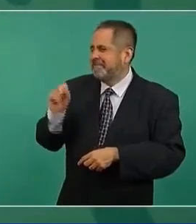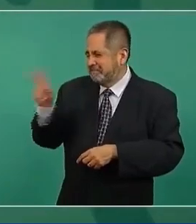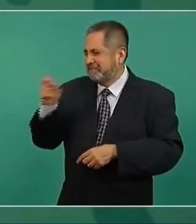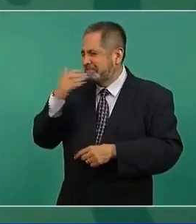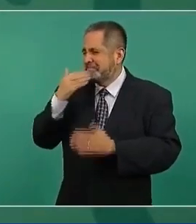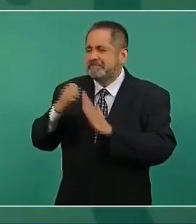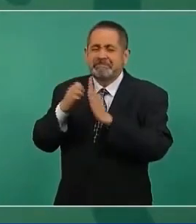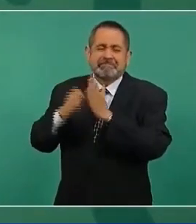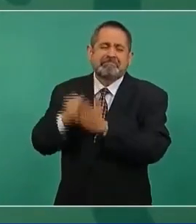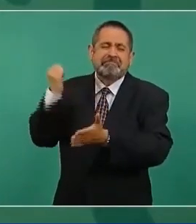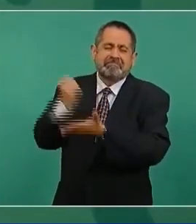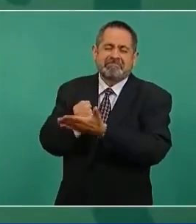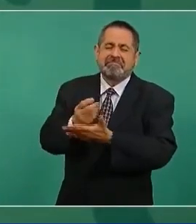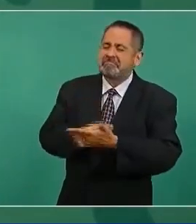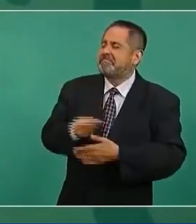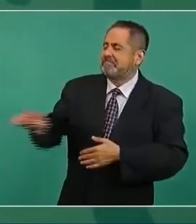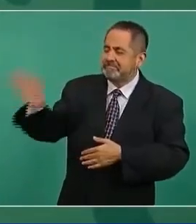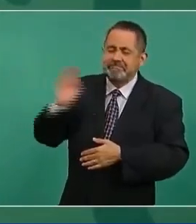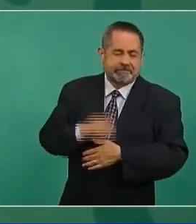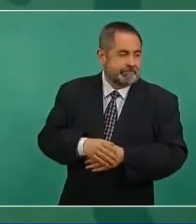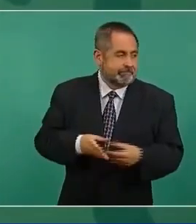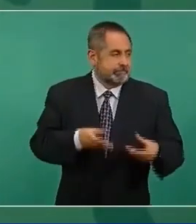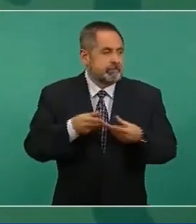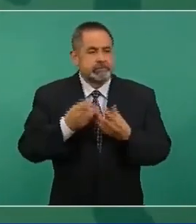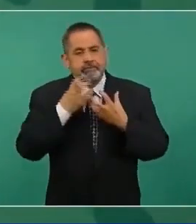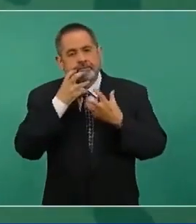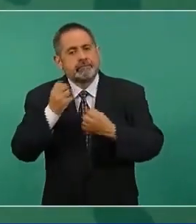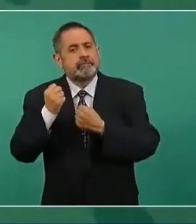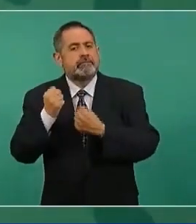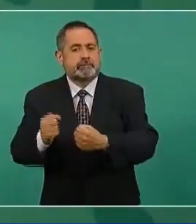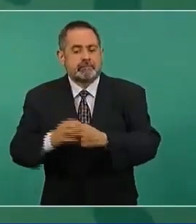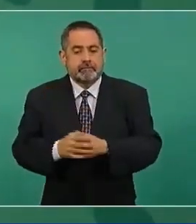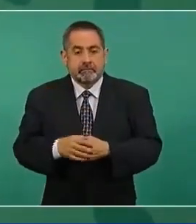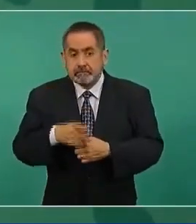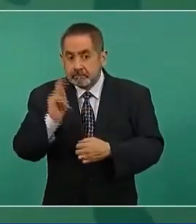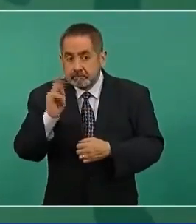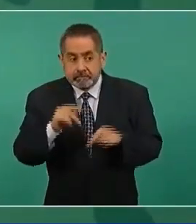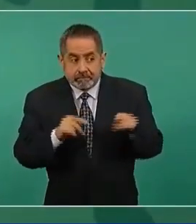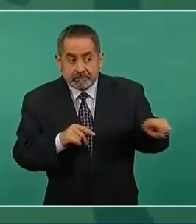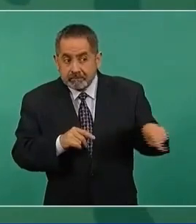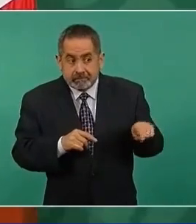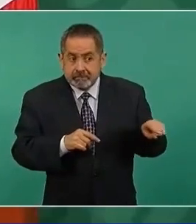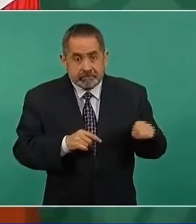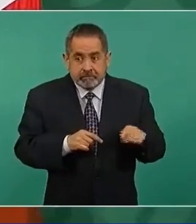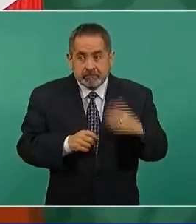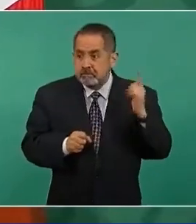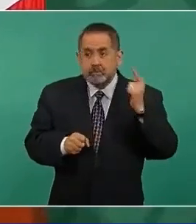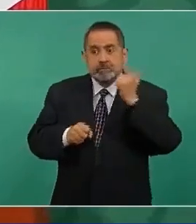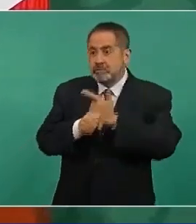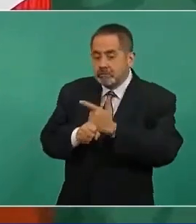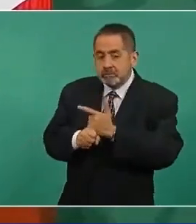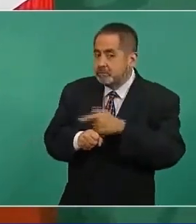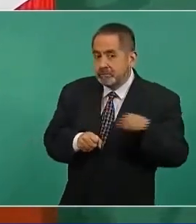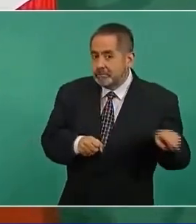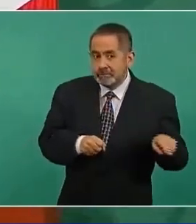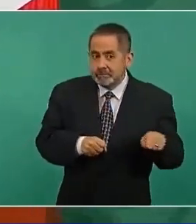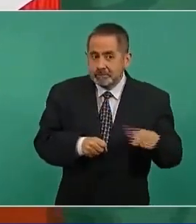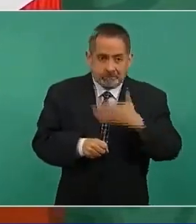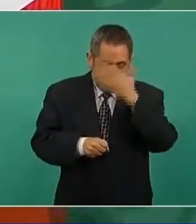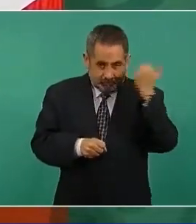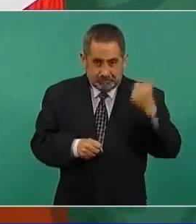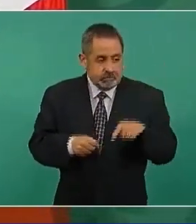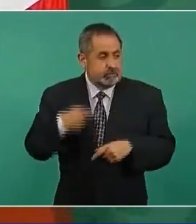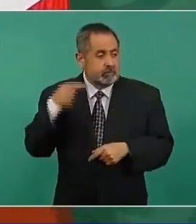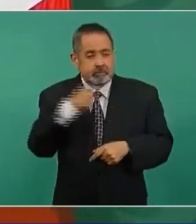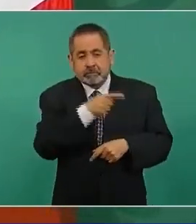si se hubiesen dado cuenta, porque también llevamos ventaja porque son muy